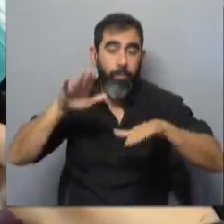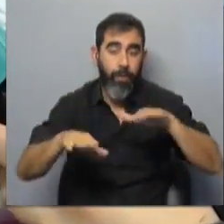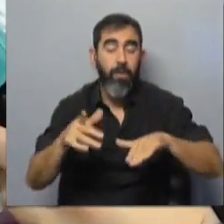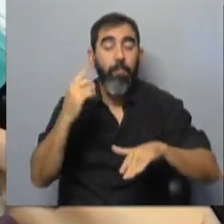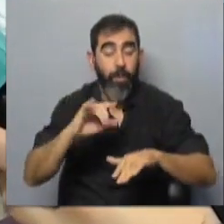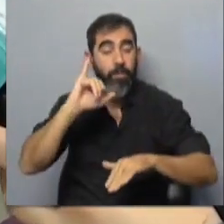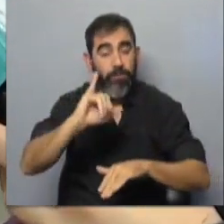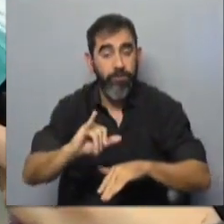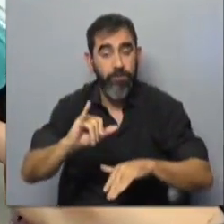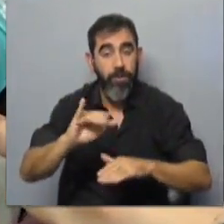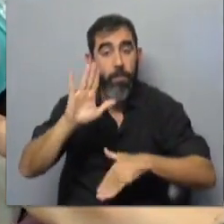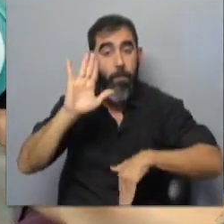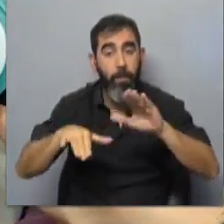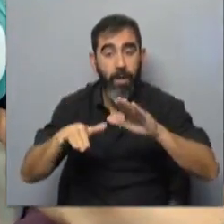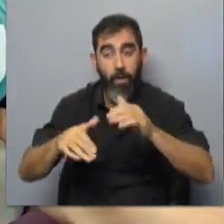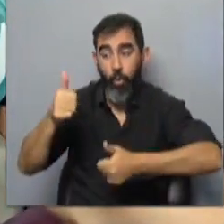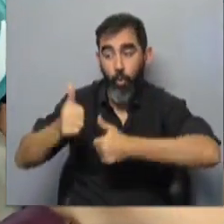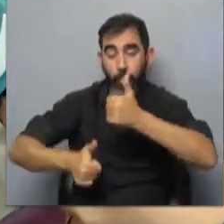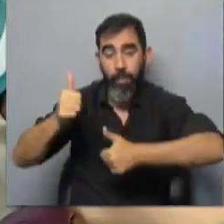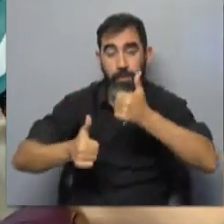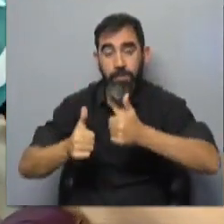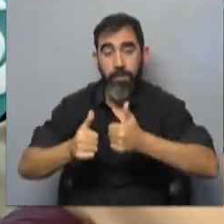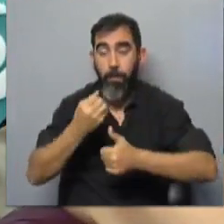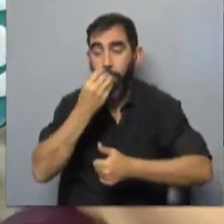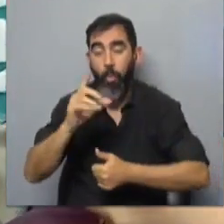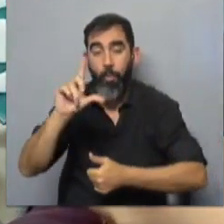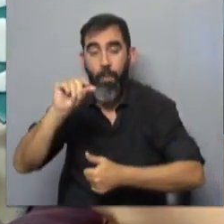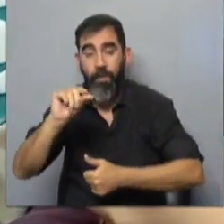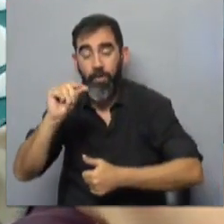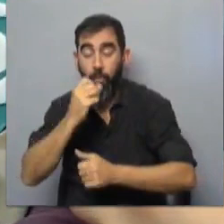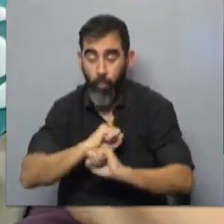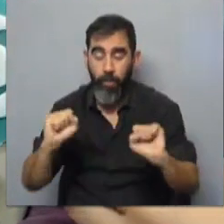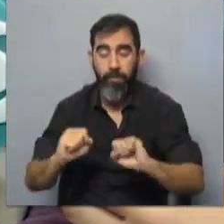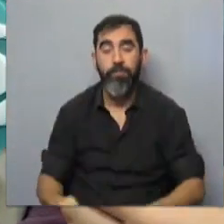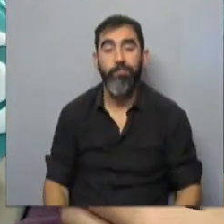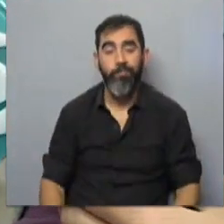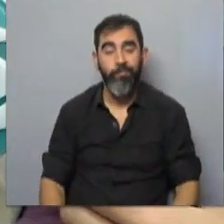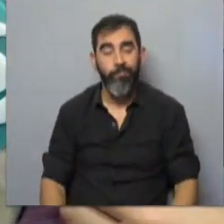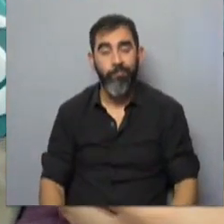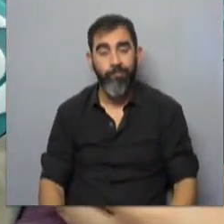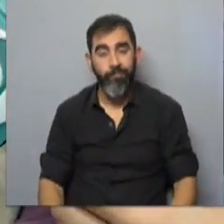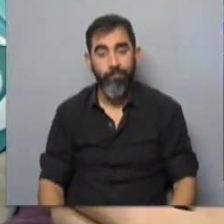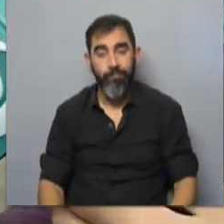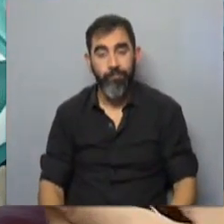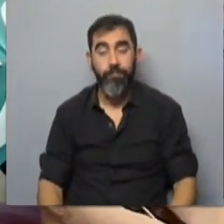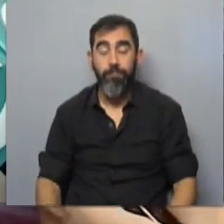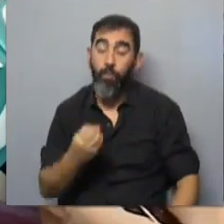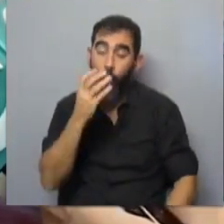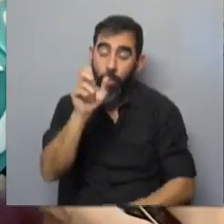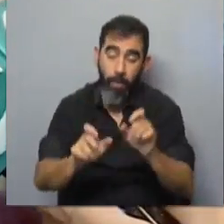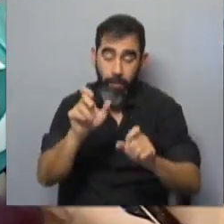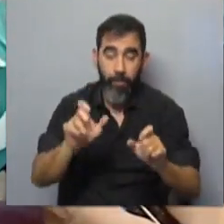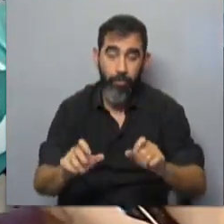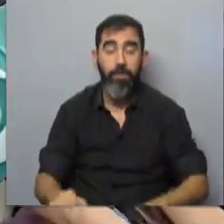pero claramente a mayor competencia, mejor posibilidad de reducción de precios en la plaza y eso es un beneficio para el